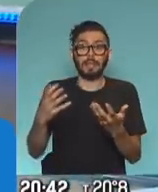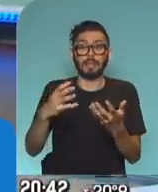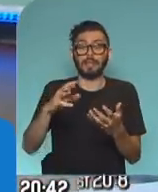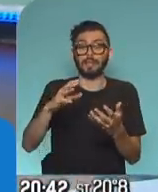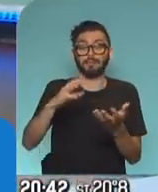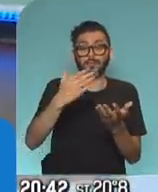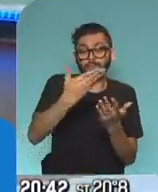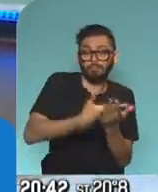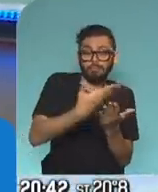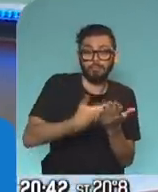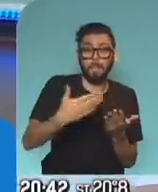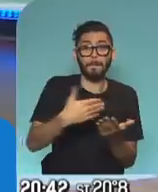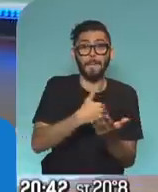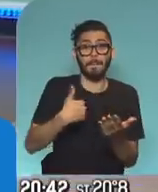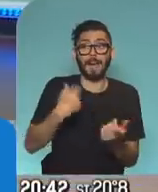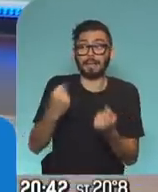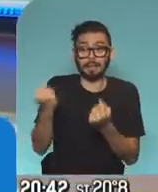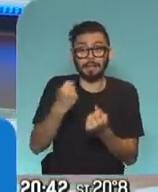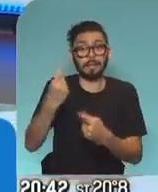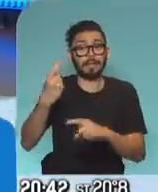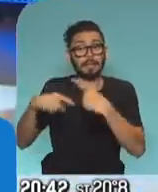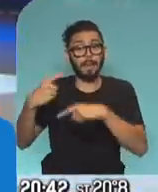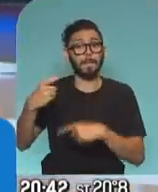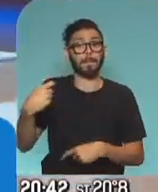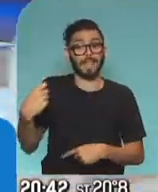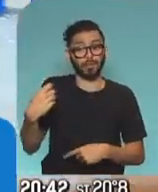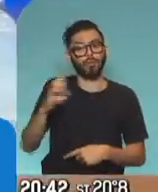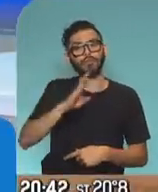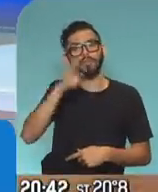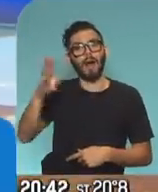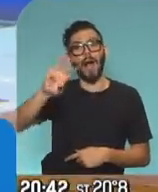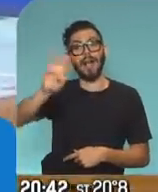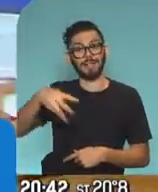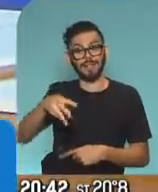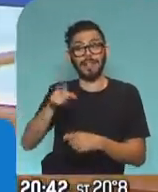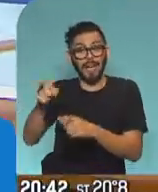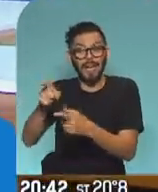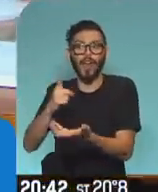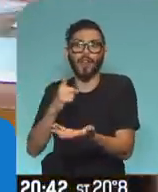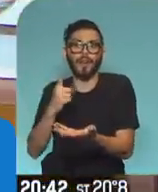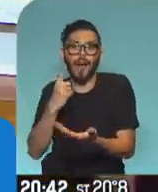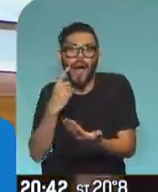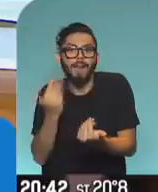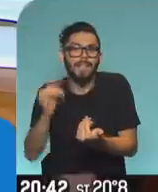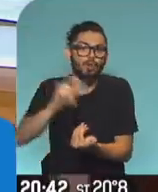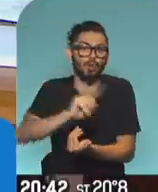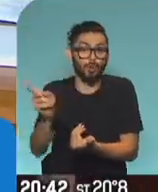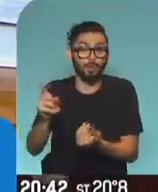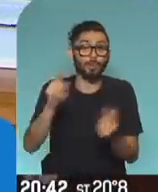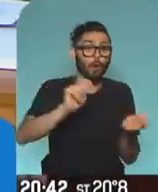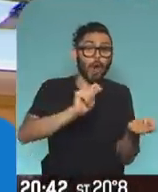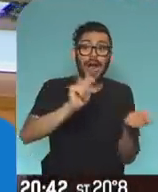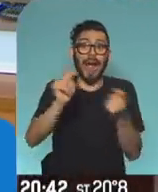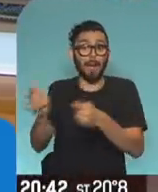las mamás que quisieran tramitar esta pensión y ANSES determinar ese derecho. verdad es que cuando este traspaso se